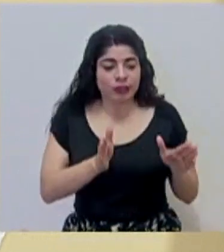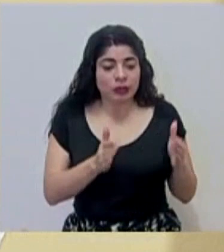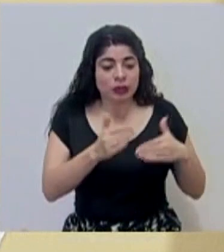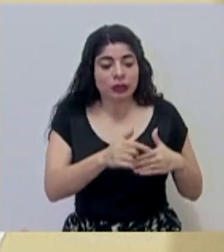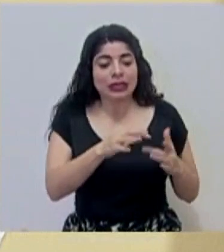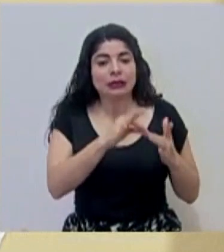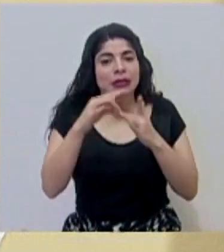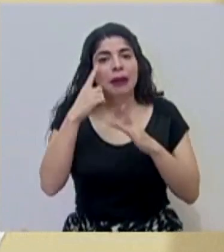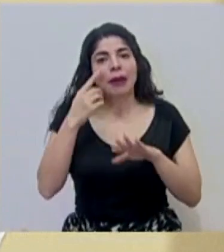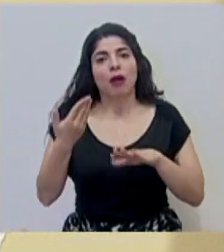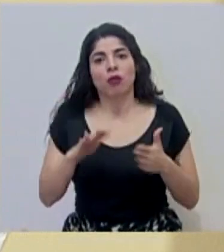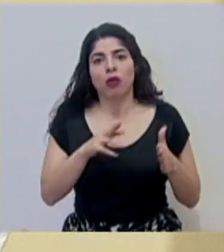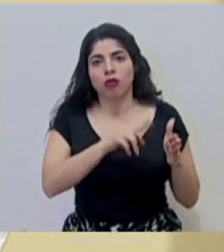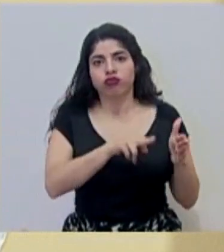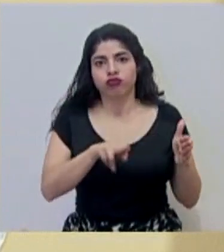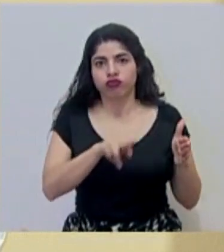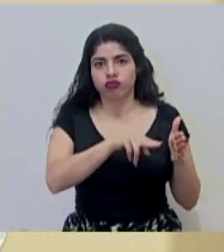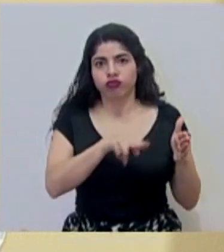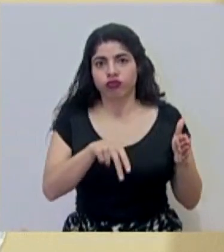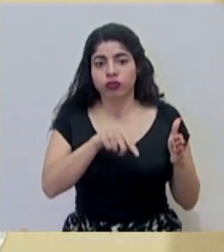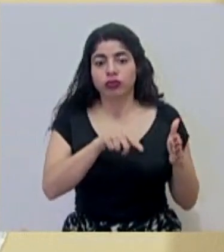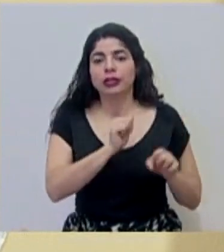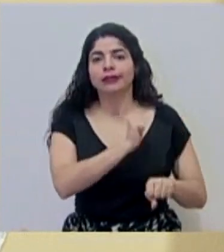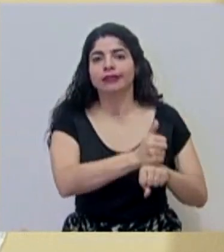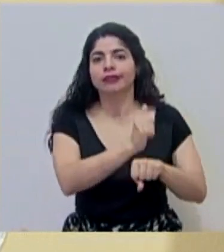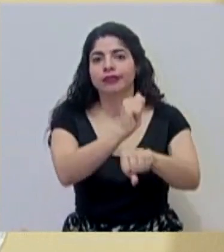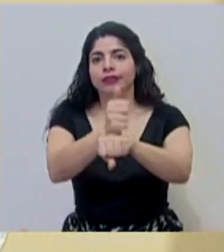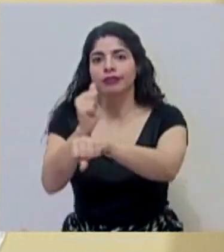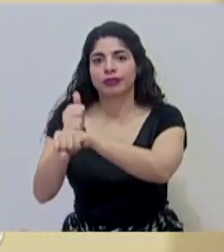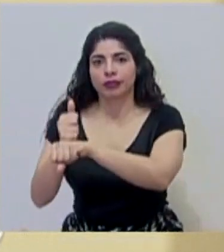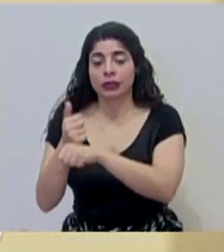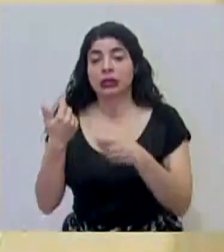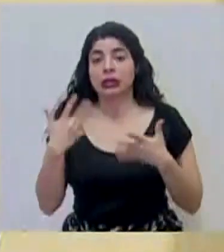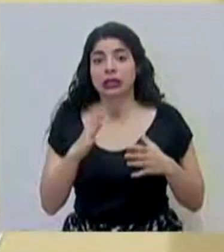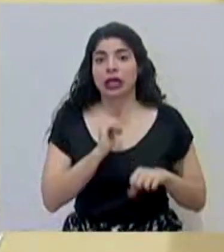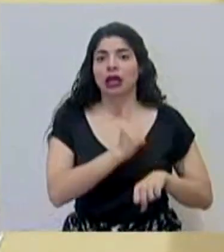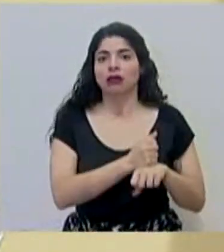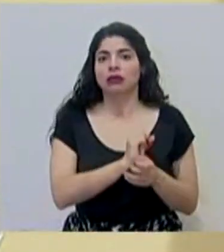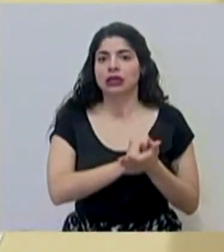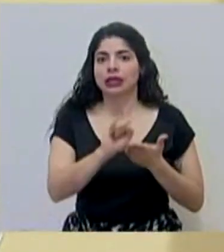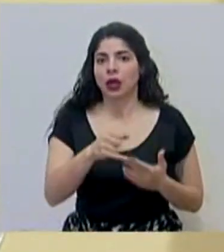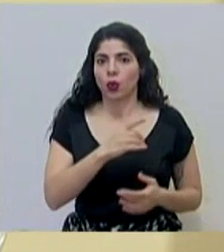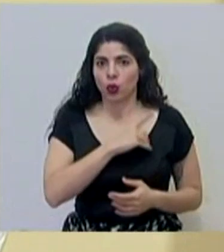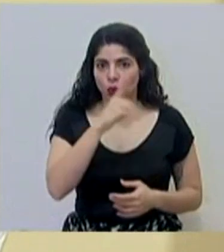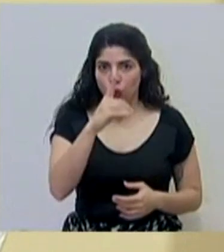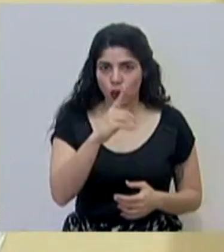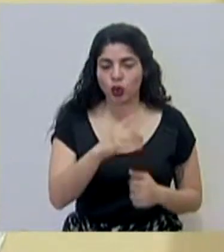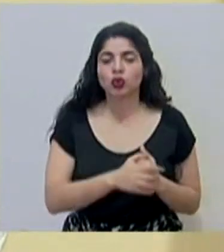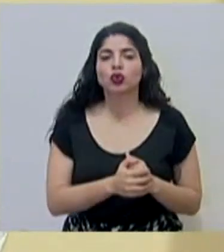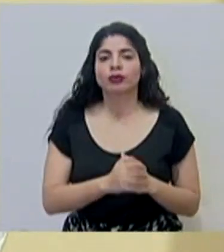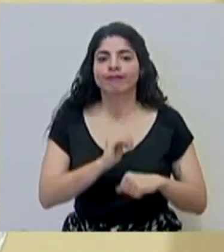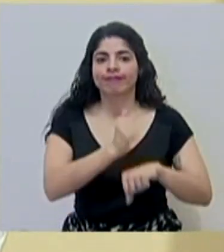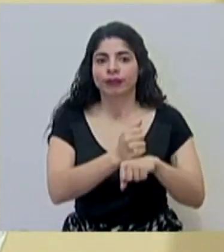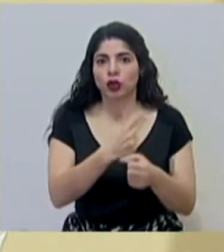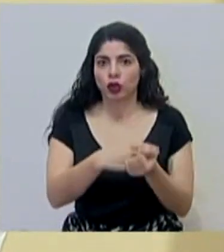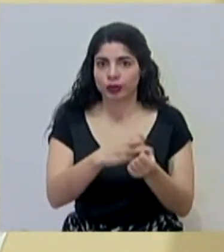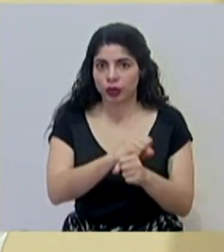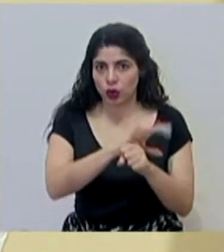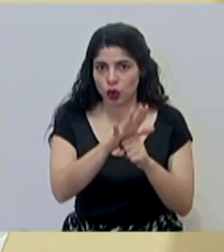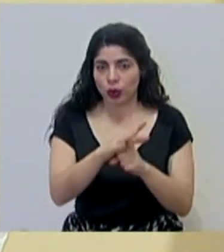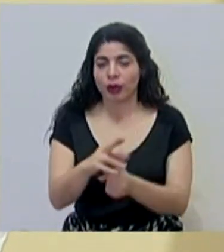cadáveres en diferentes centros médicos. Ya están instalados en el San Juan de Dios, en el SEACO,